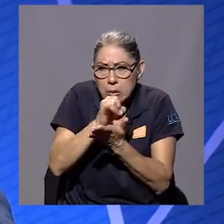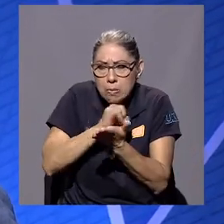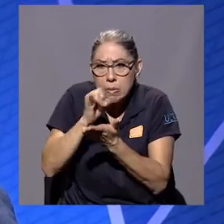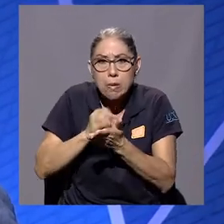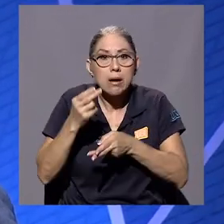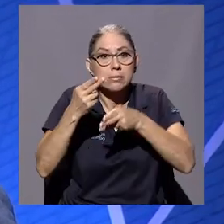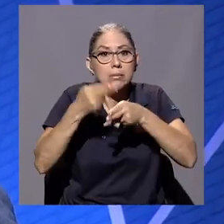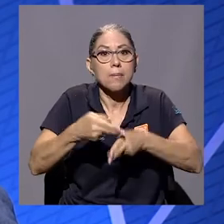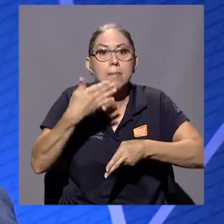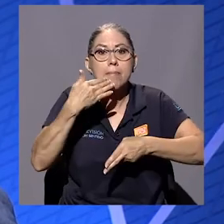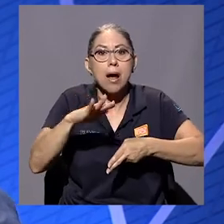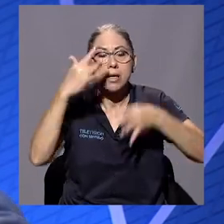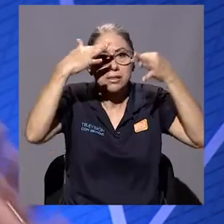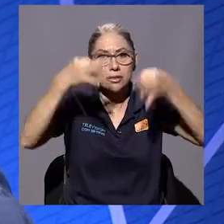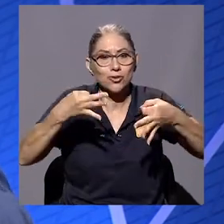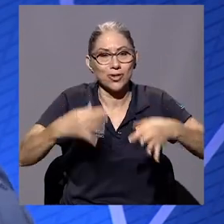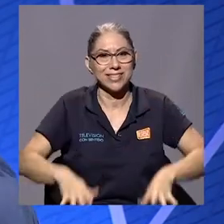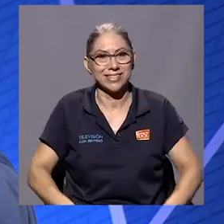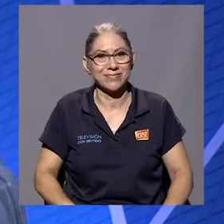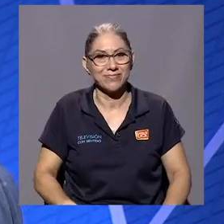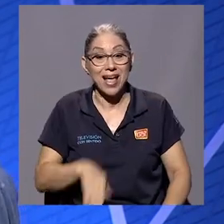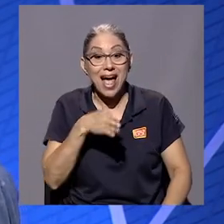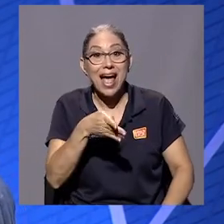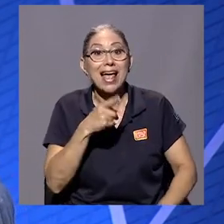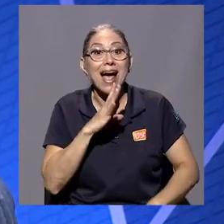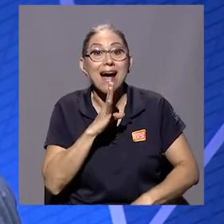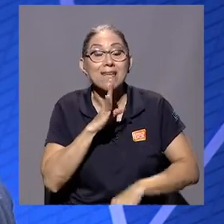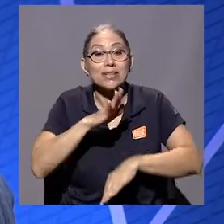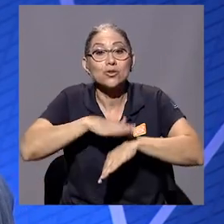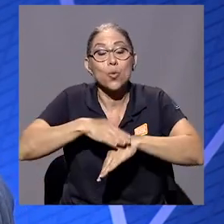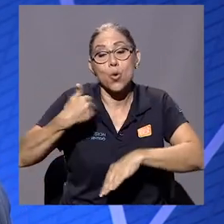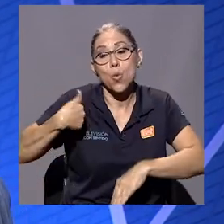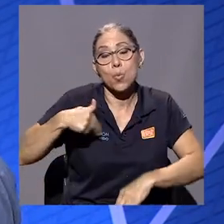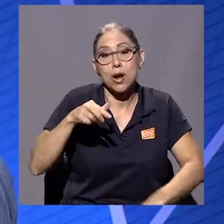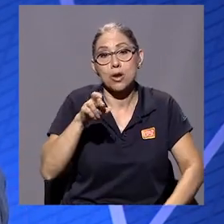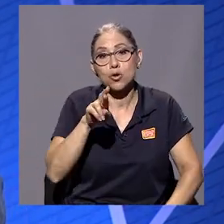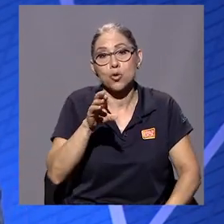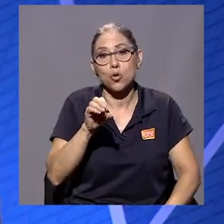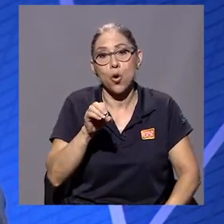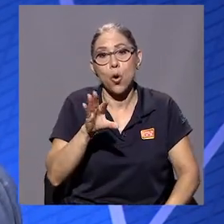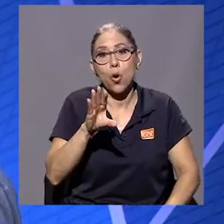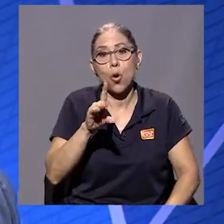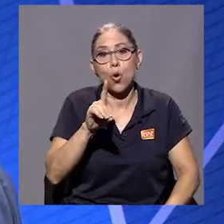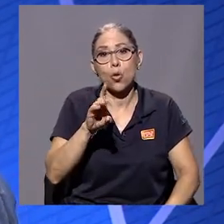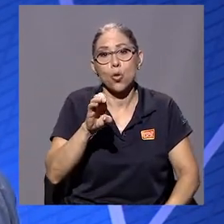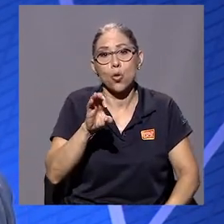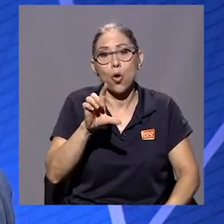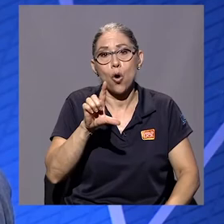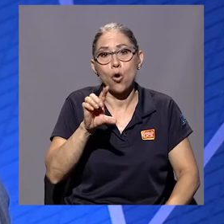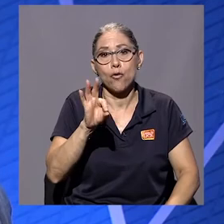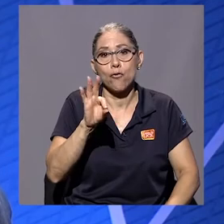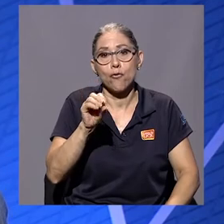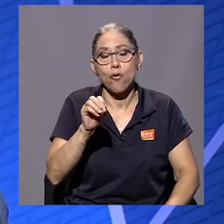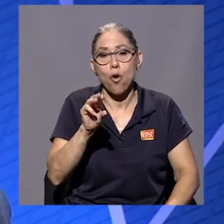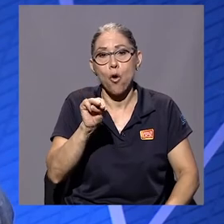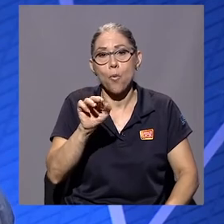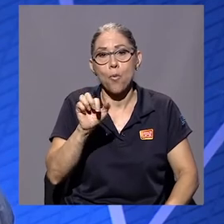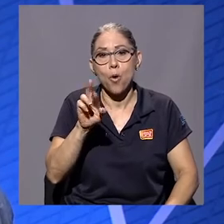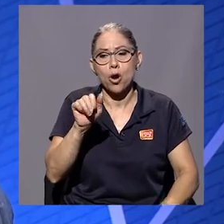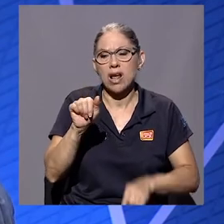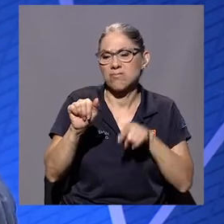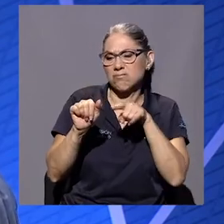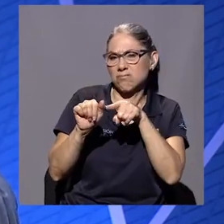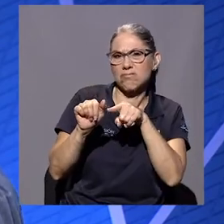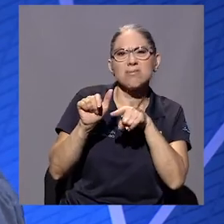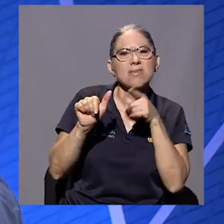bueno, llega a hablar de Rodolfo Mora. Rodolfo Mora es un hombre que,